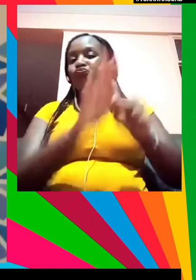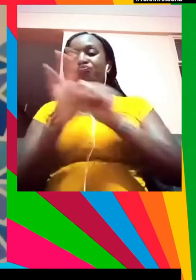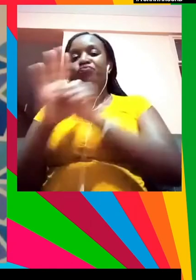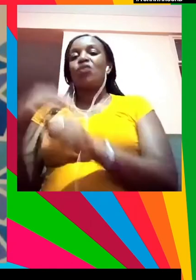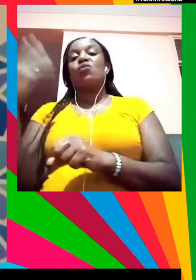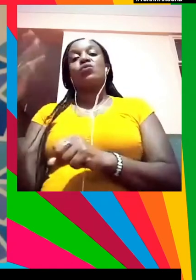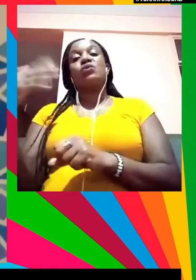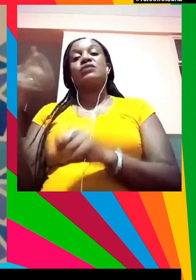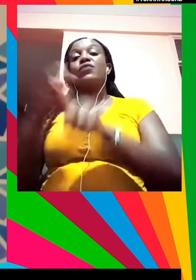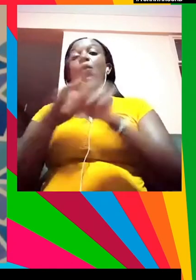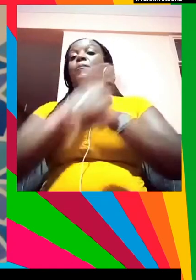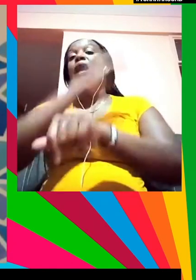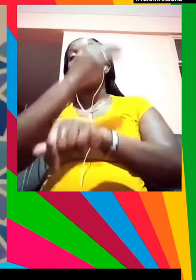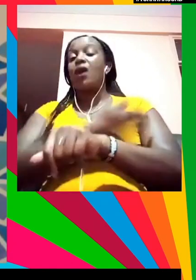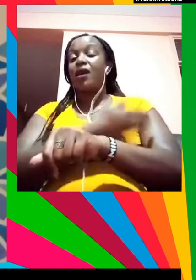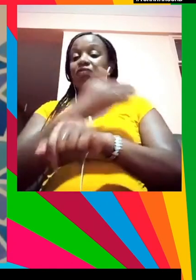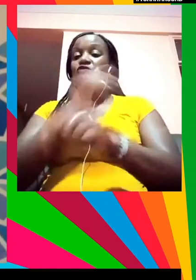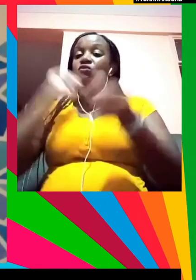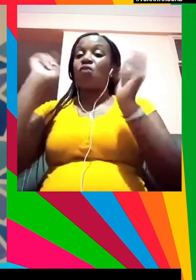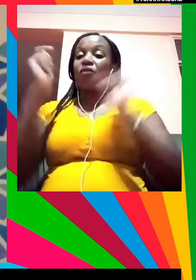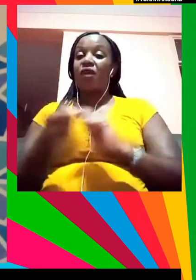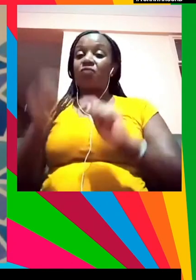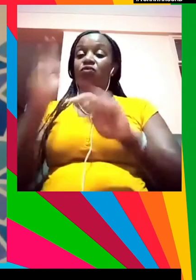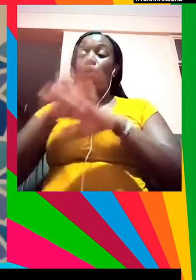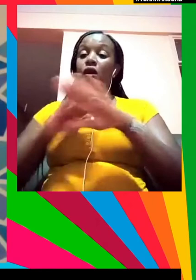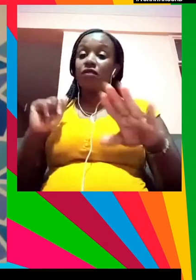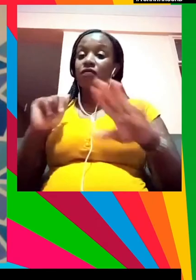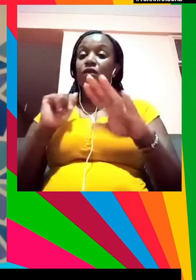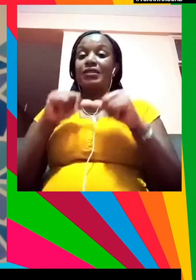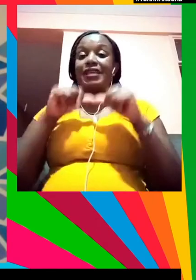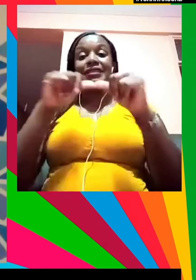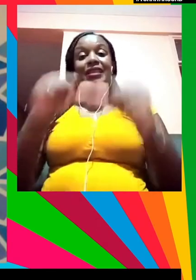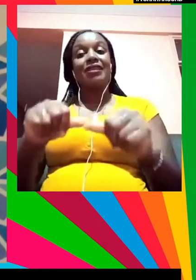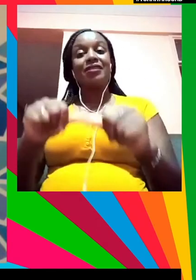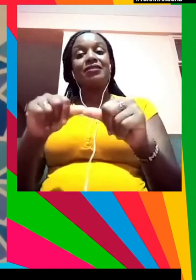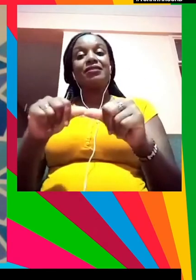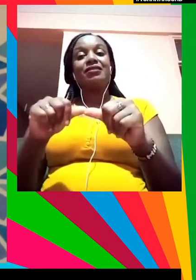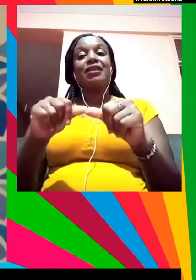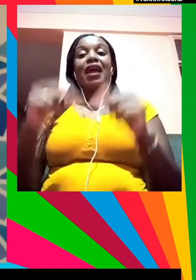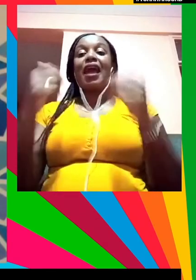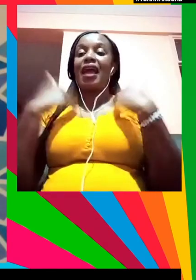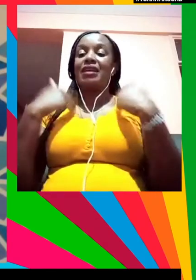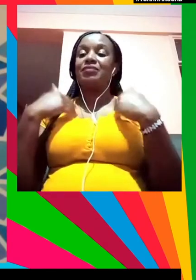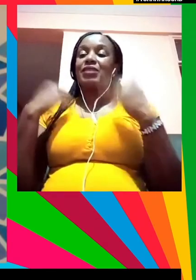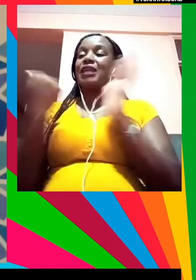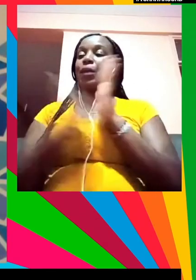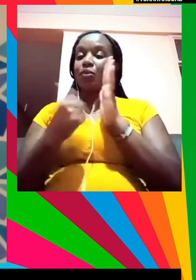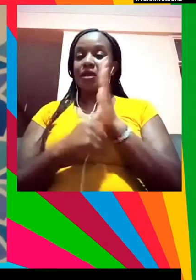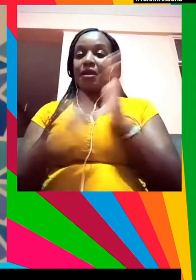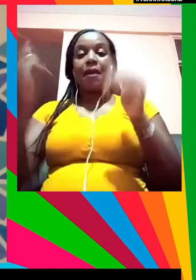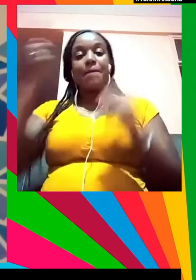para convertir eso en una llamada a la reforma sistémica el movimiento Black Lives Matter por ejemplo